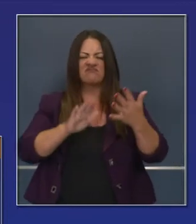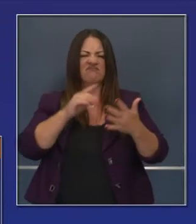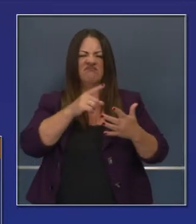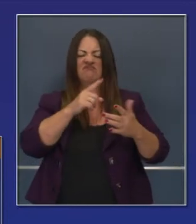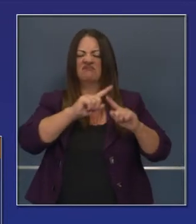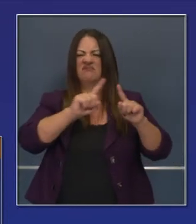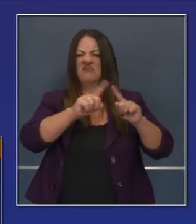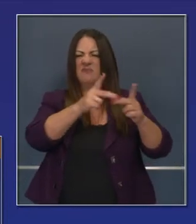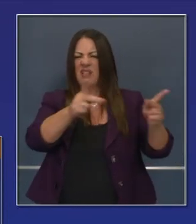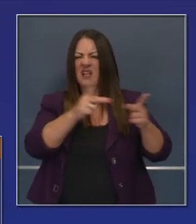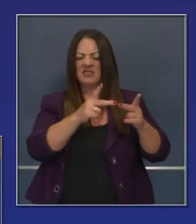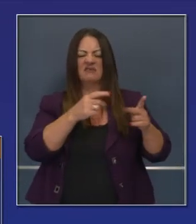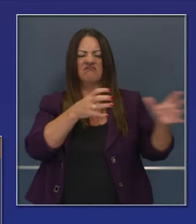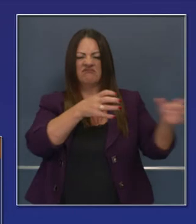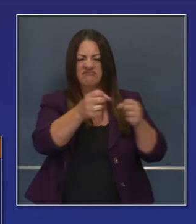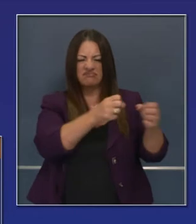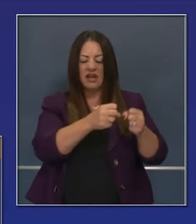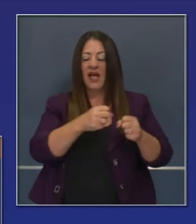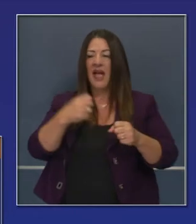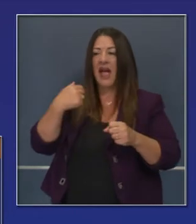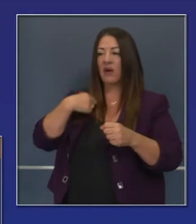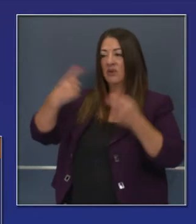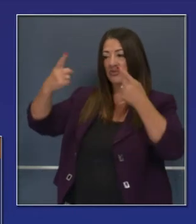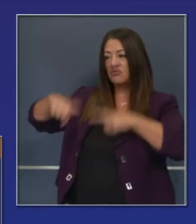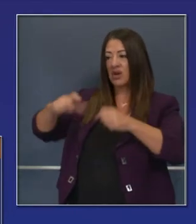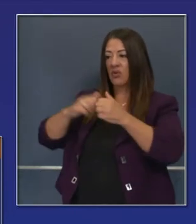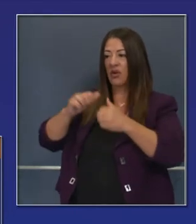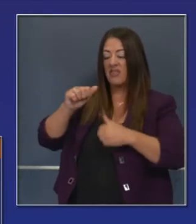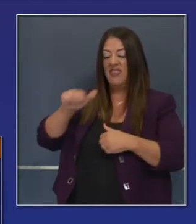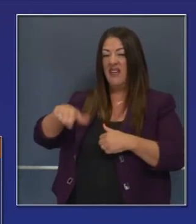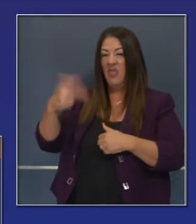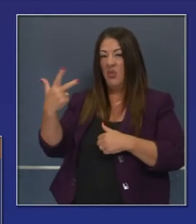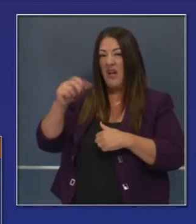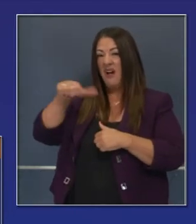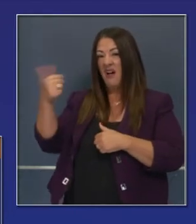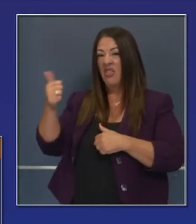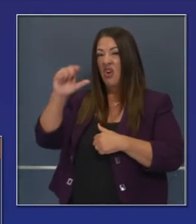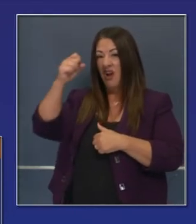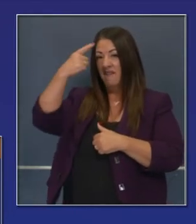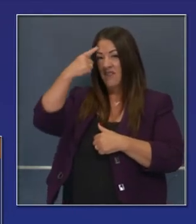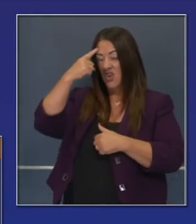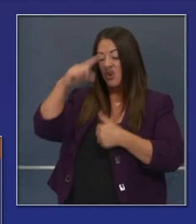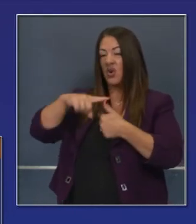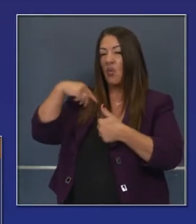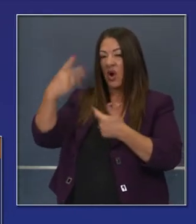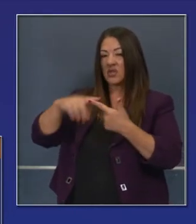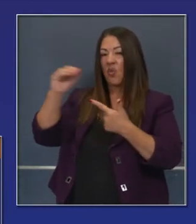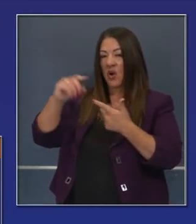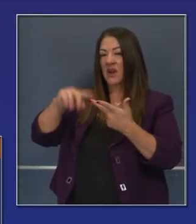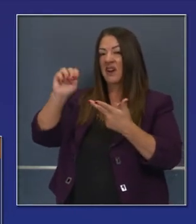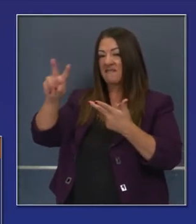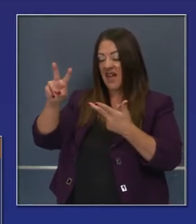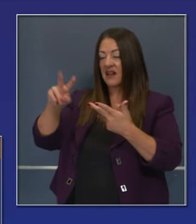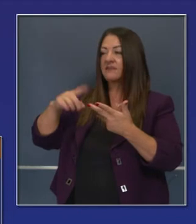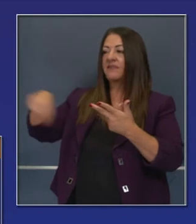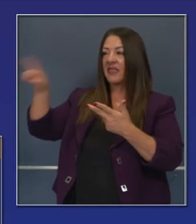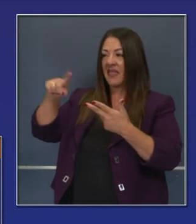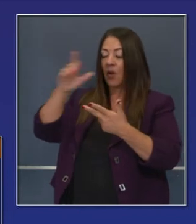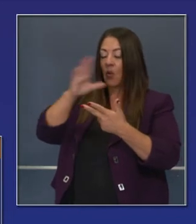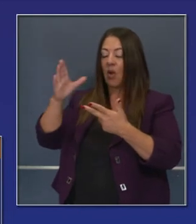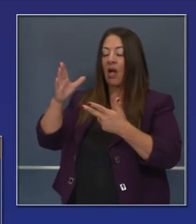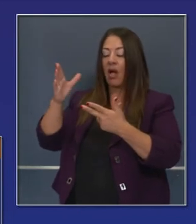aprendizaje. Así que hemos estado trabajando con esos gobiernos y ellos se unen ahora formalmente a nuestro comité de seguridad.